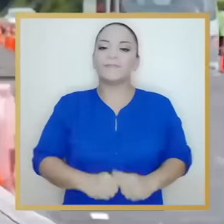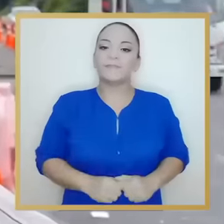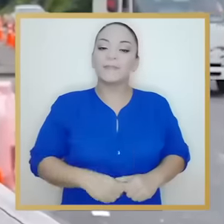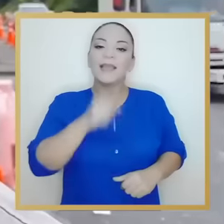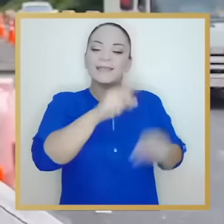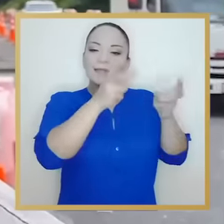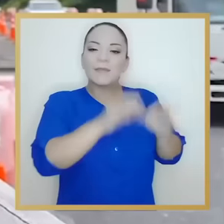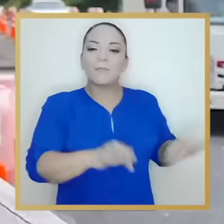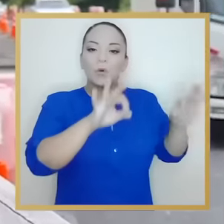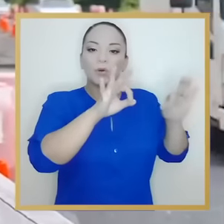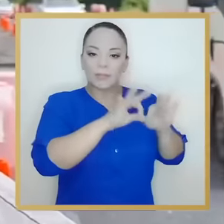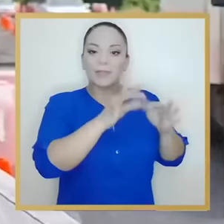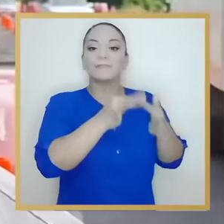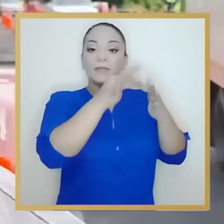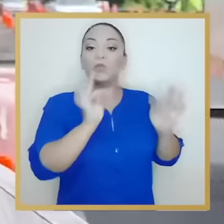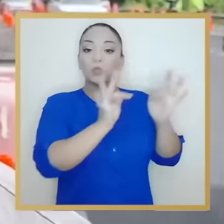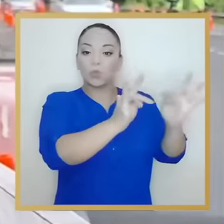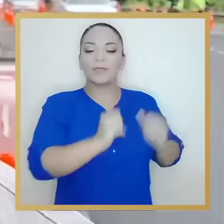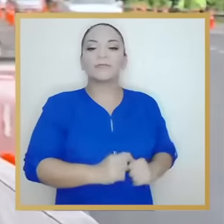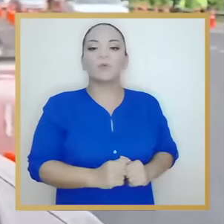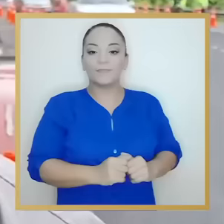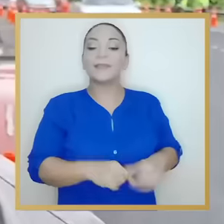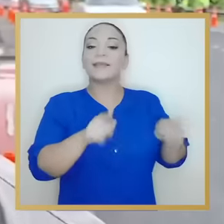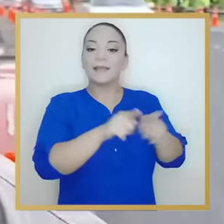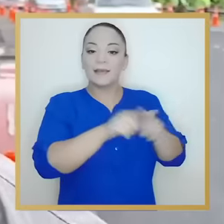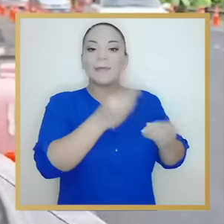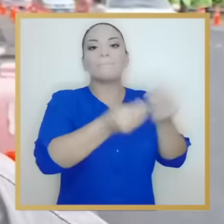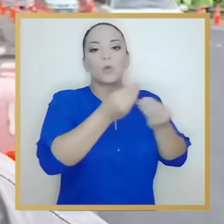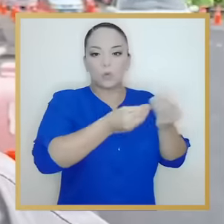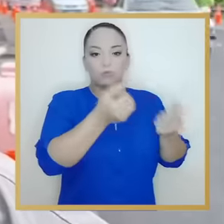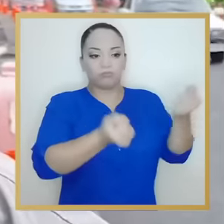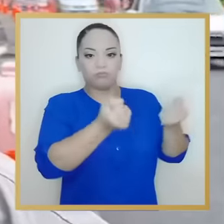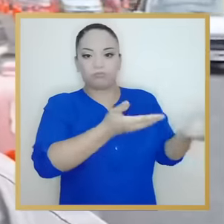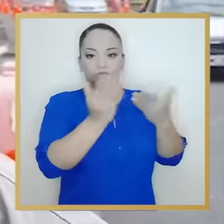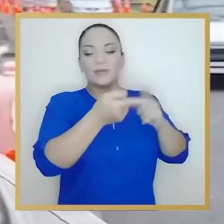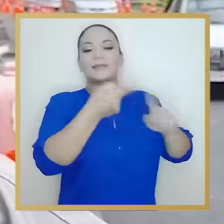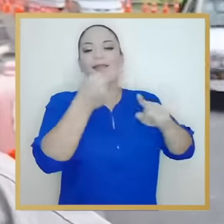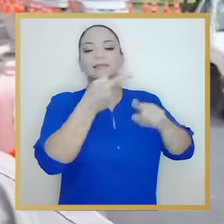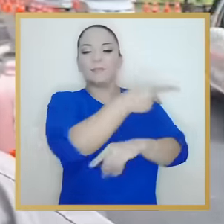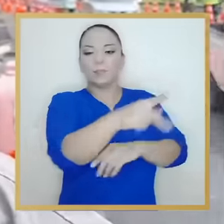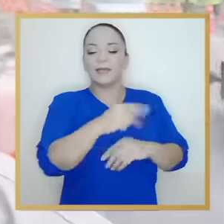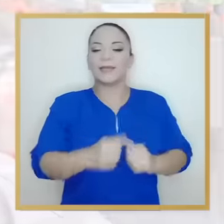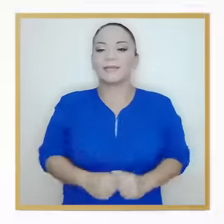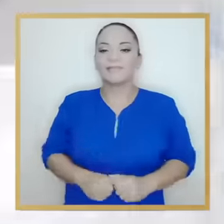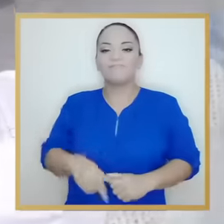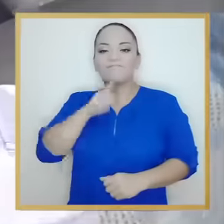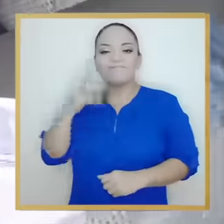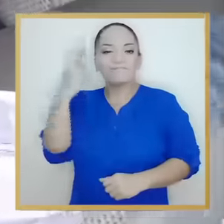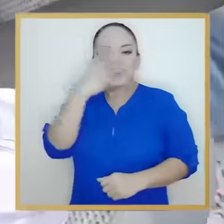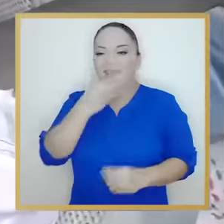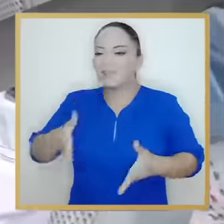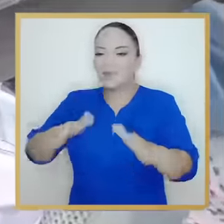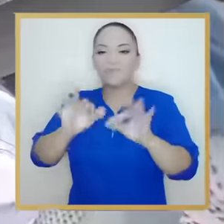Algo muy importante para, más que todo para el turismo, para el turismo y para los productos que salen de la zona del Pacífico Central. Está